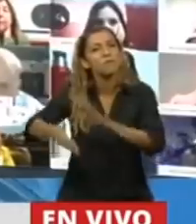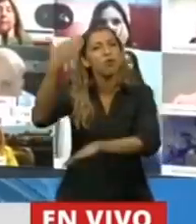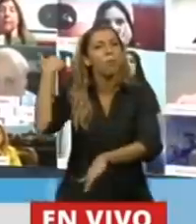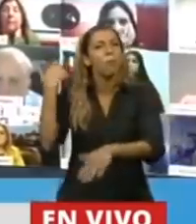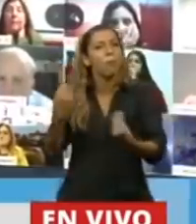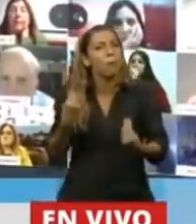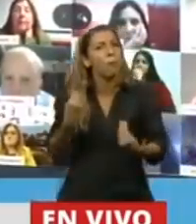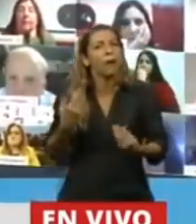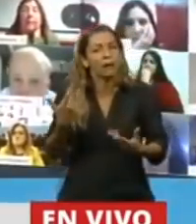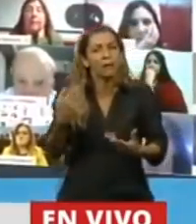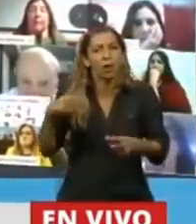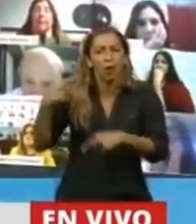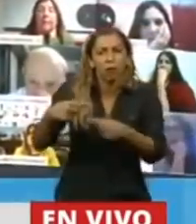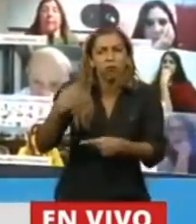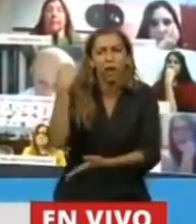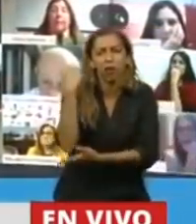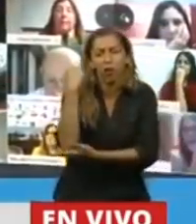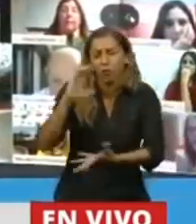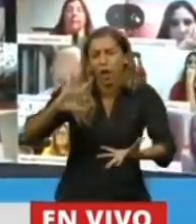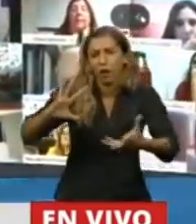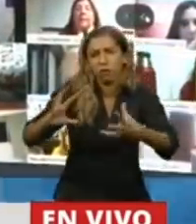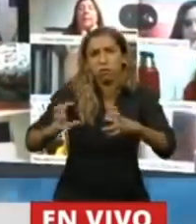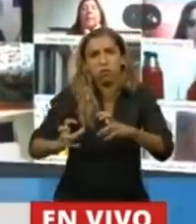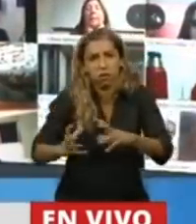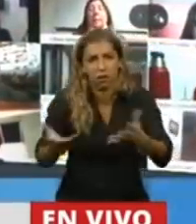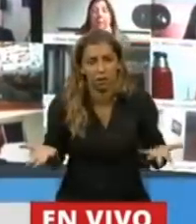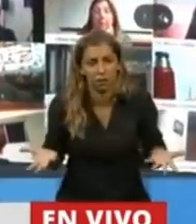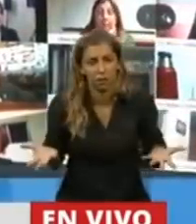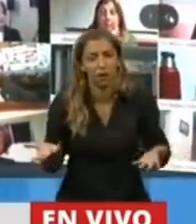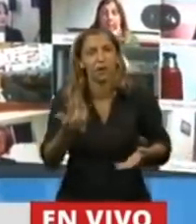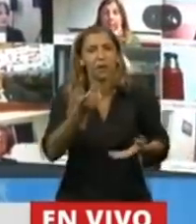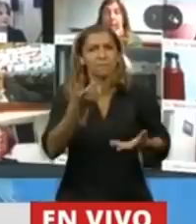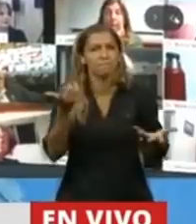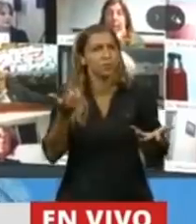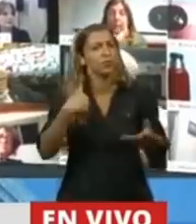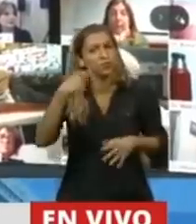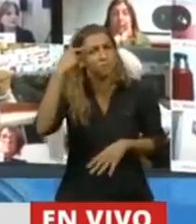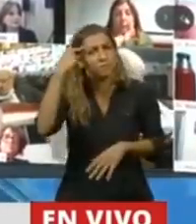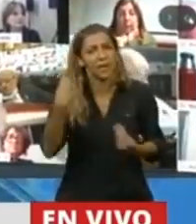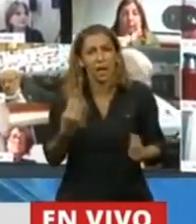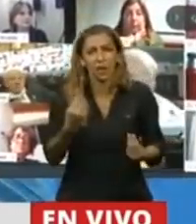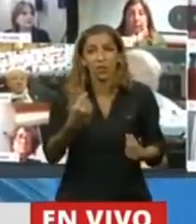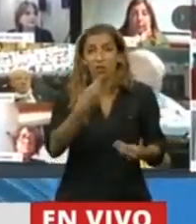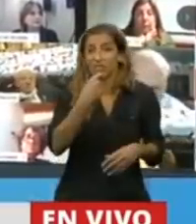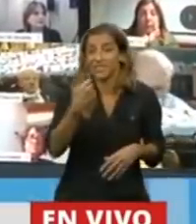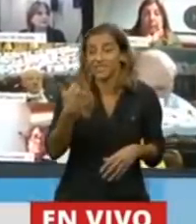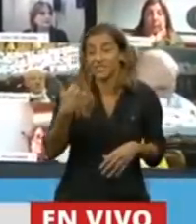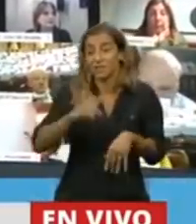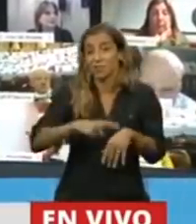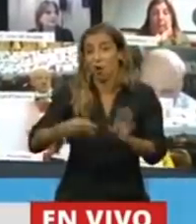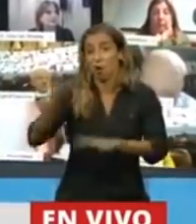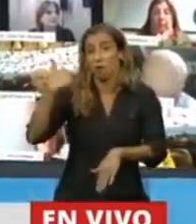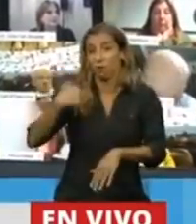atraviesa y la responsabilidad que hay que tener, es fácil. Si la lira turca generó que la Argentina tuviera que ir a pie del rescate del Fondo